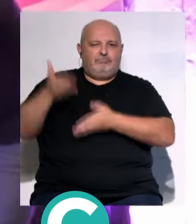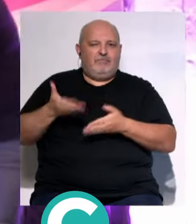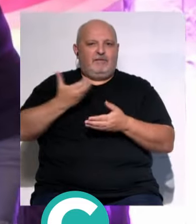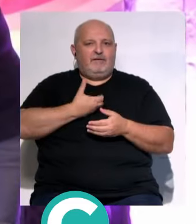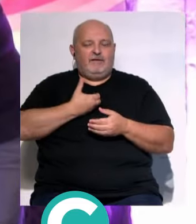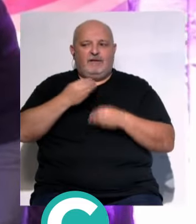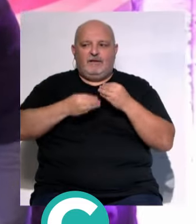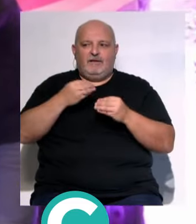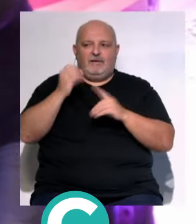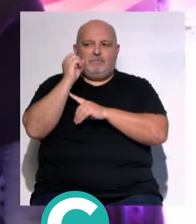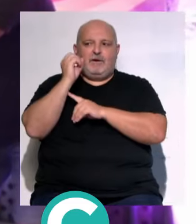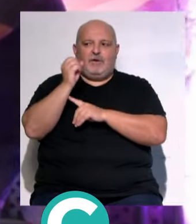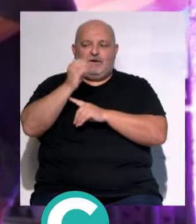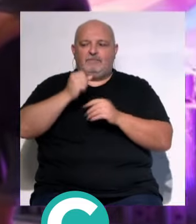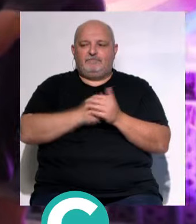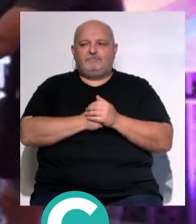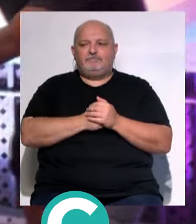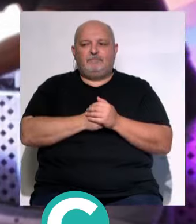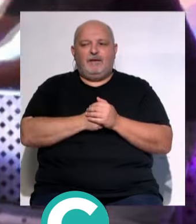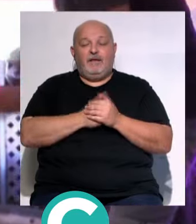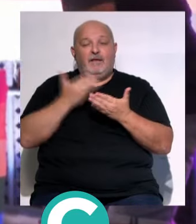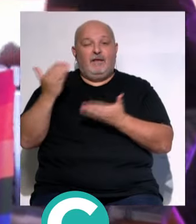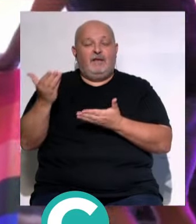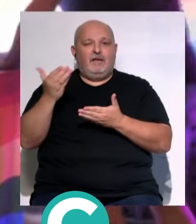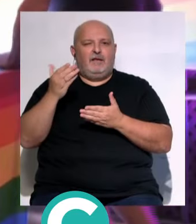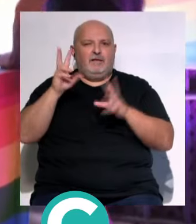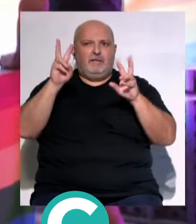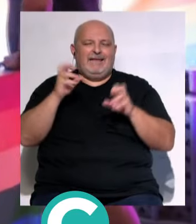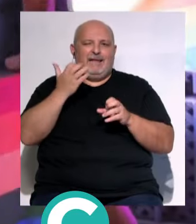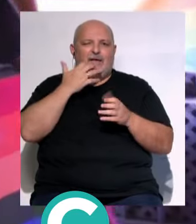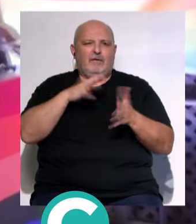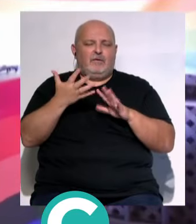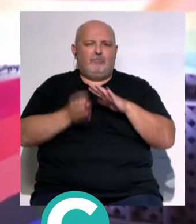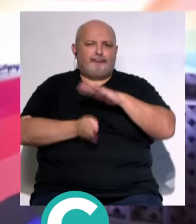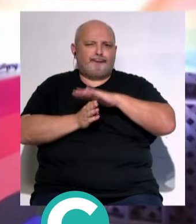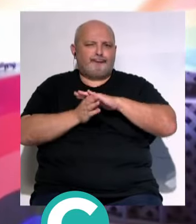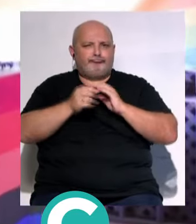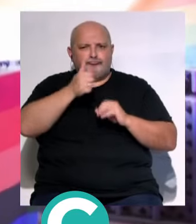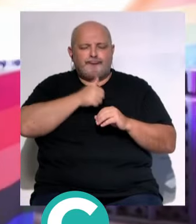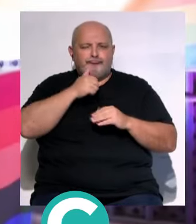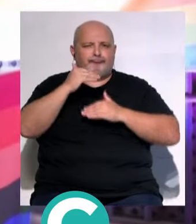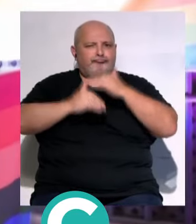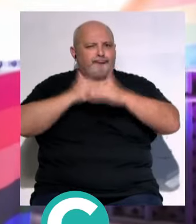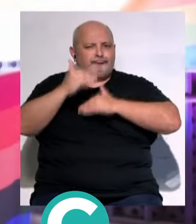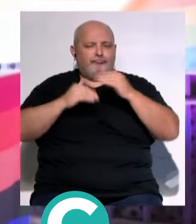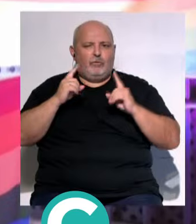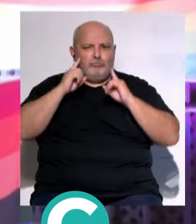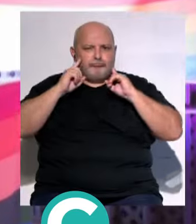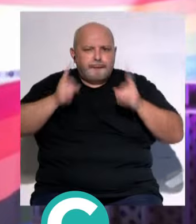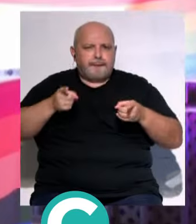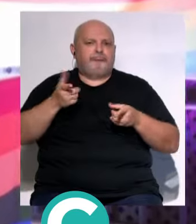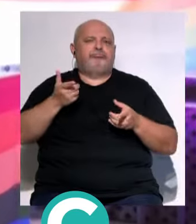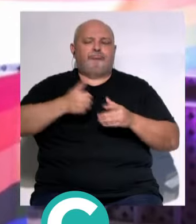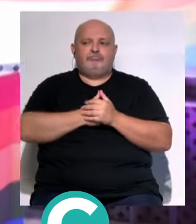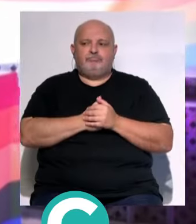ayuntamiento... ...que sea nuestra pregonera... ...ella... ...es un ejemplo de resiliencia... ...de superación, de valentía...